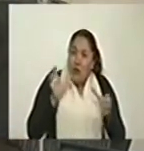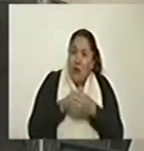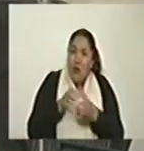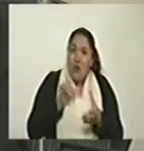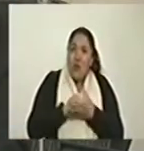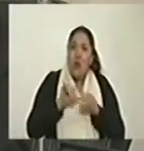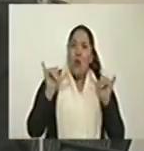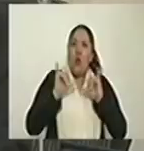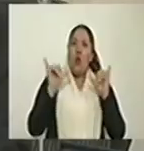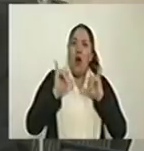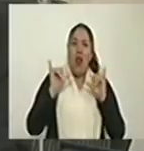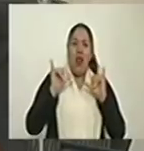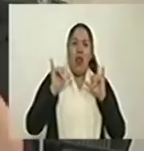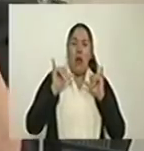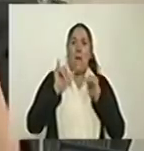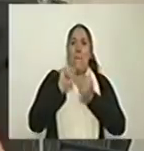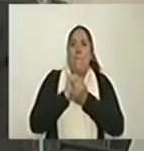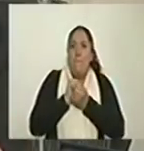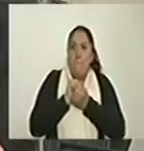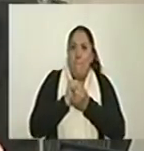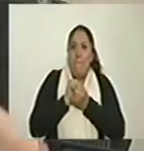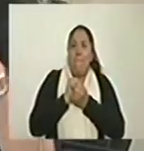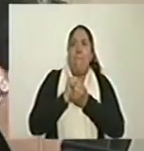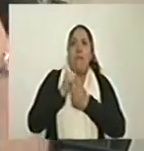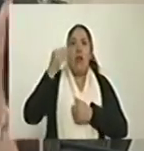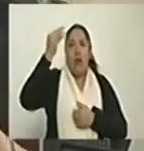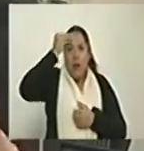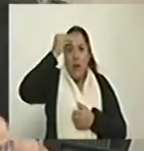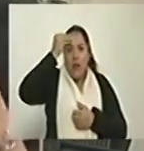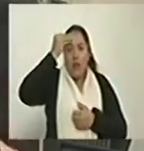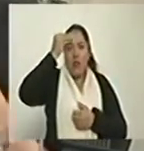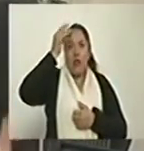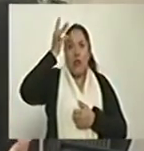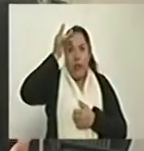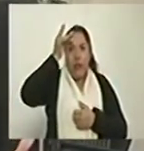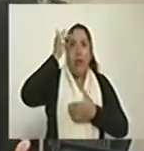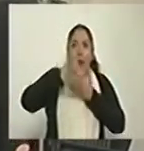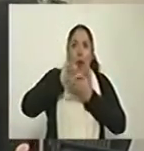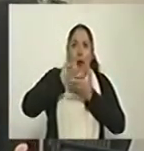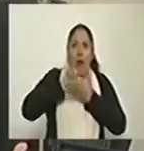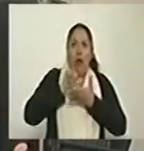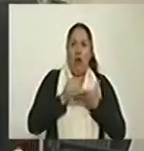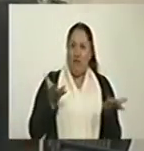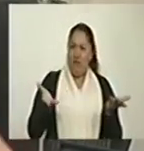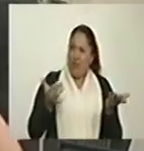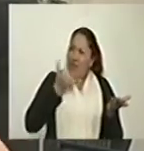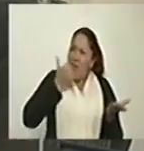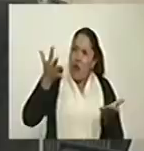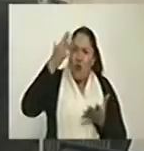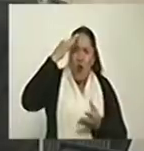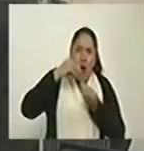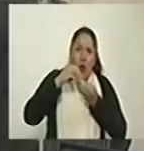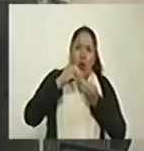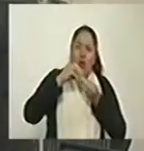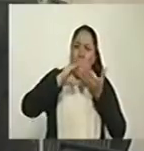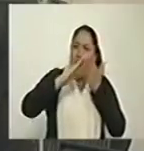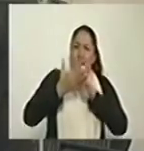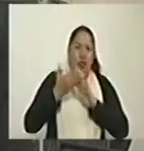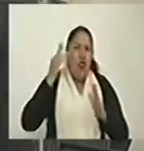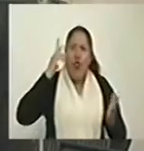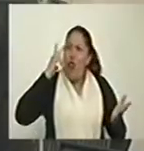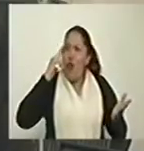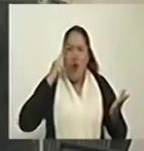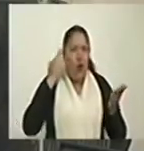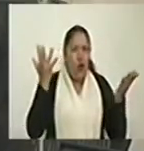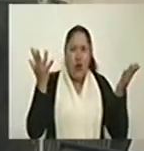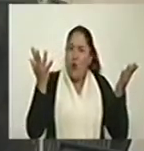telaraña. ¿Hasta cuándo? ¿No dice que se firmó un acuerdo de paz? Tengamos sentido común con